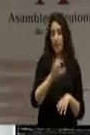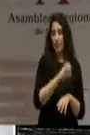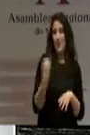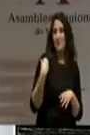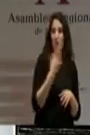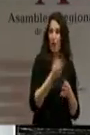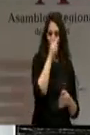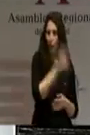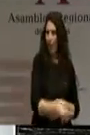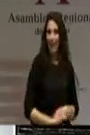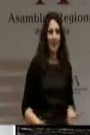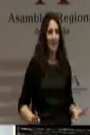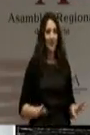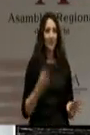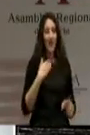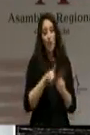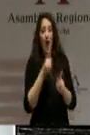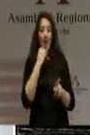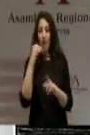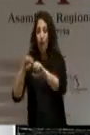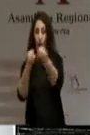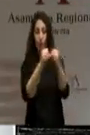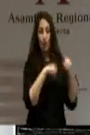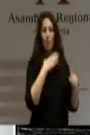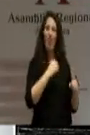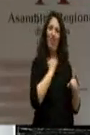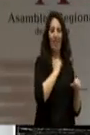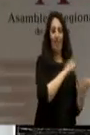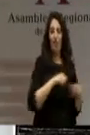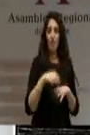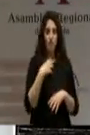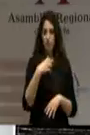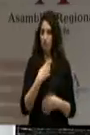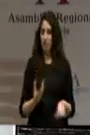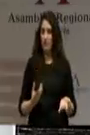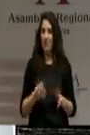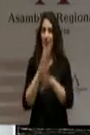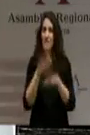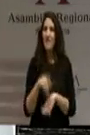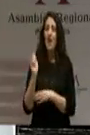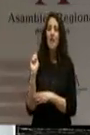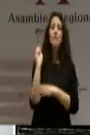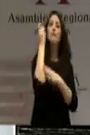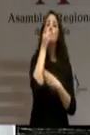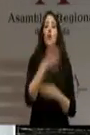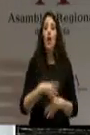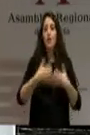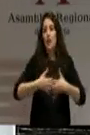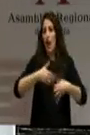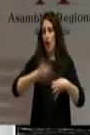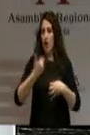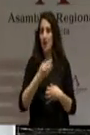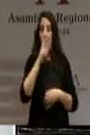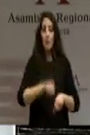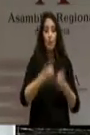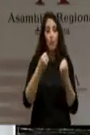Hemos librado una batalla, señores, y la ganaron las desaladoras, porque cuando se rompió el